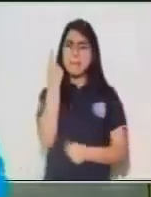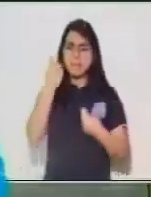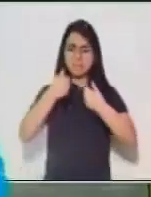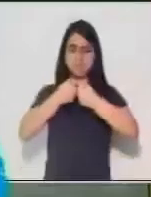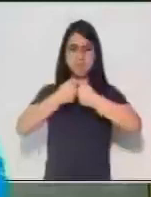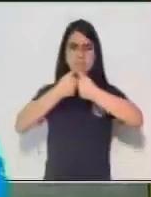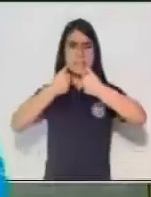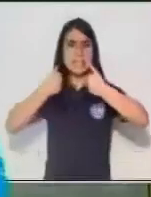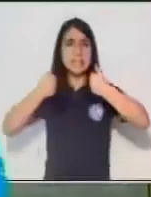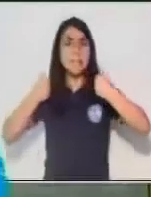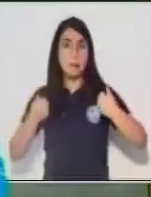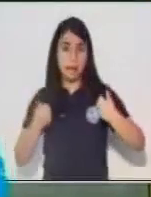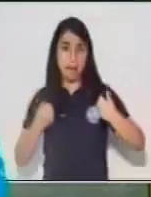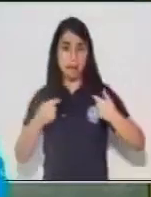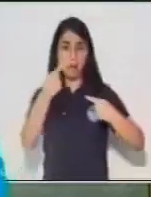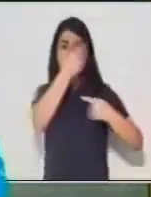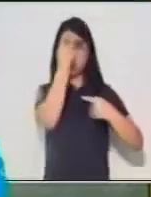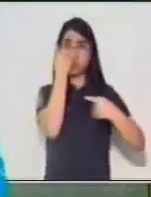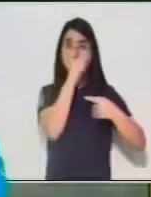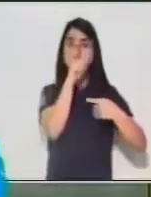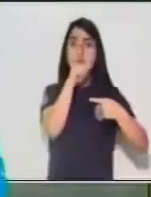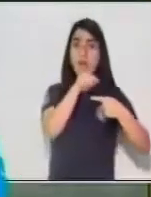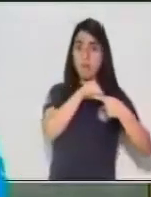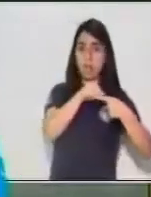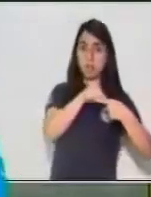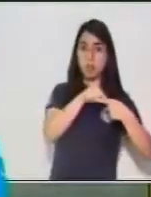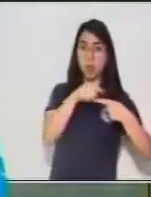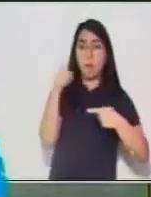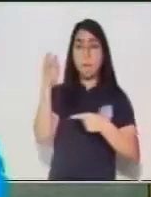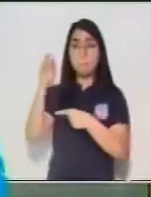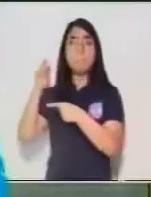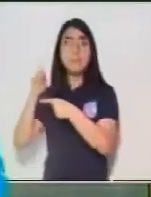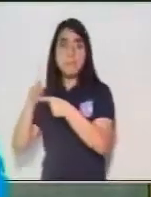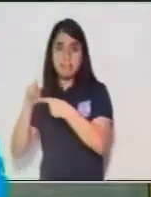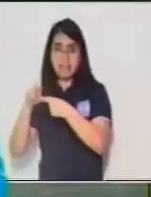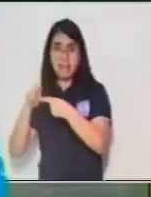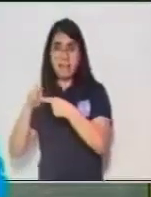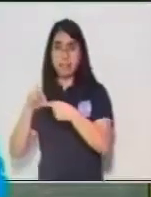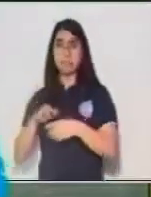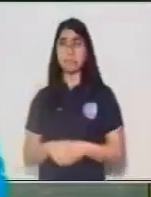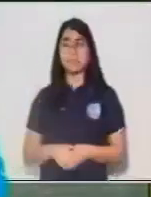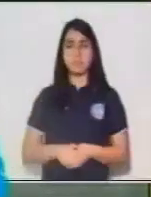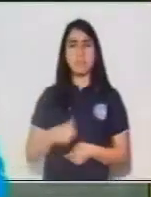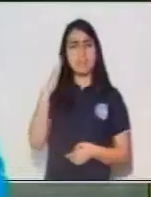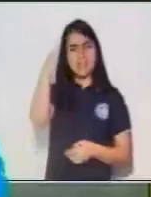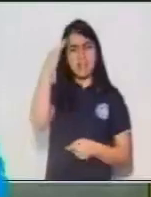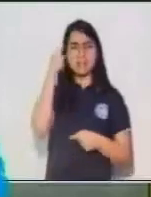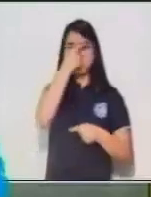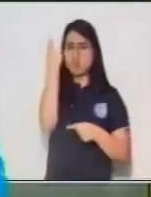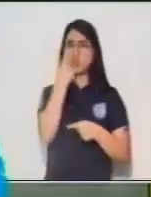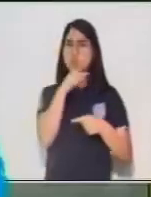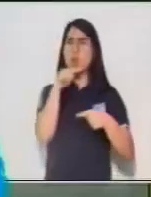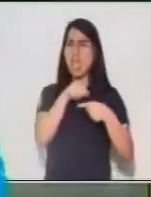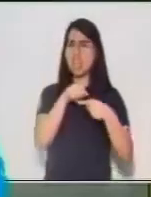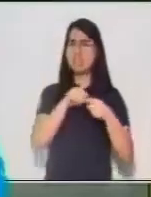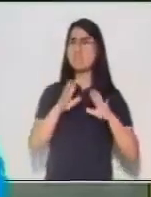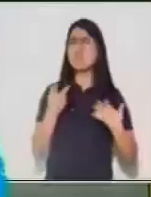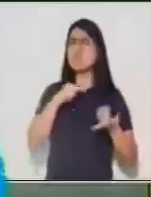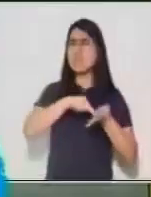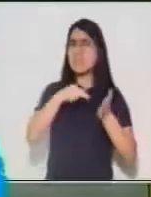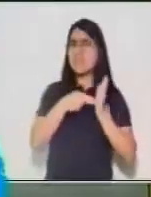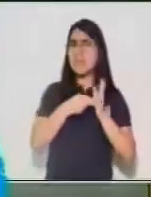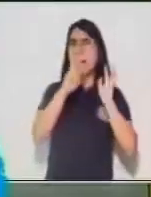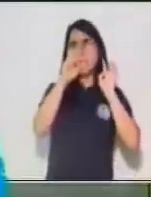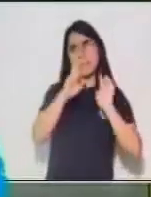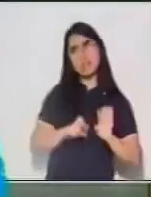Sabemos que el sujeto es de quien se habla en la oración y el